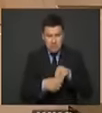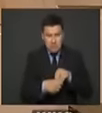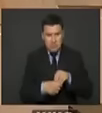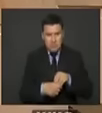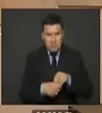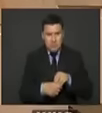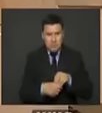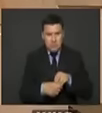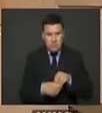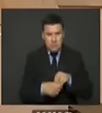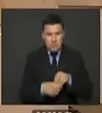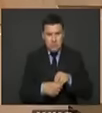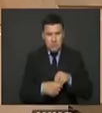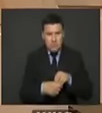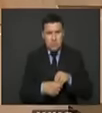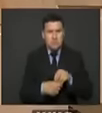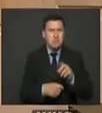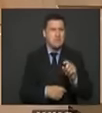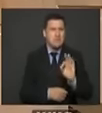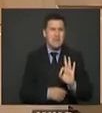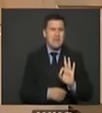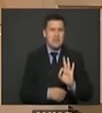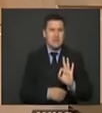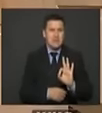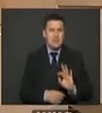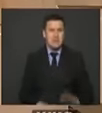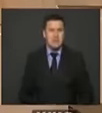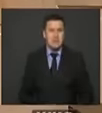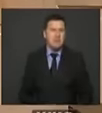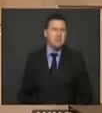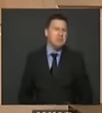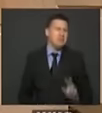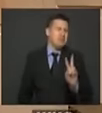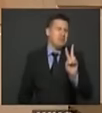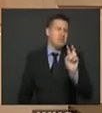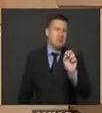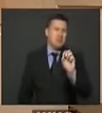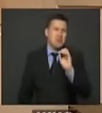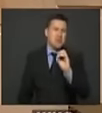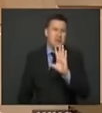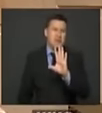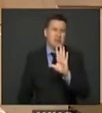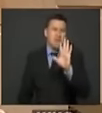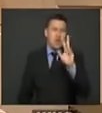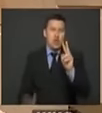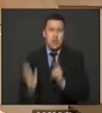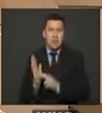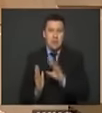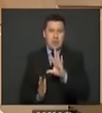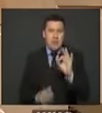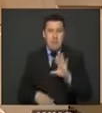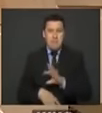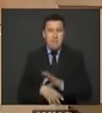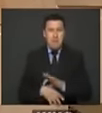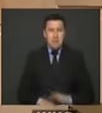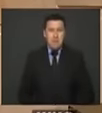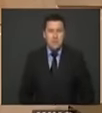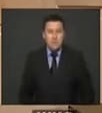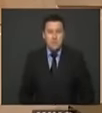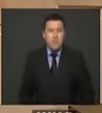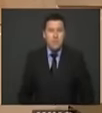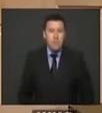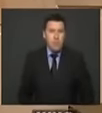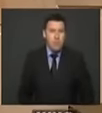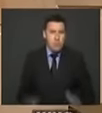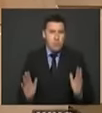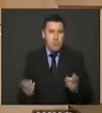4 por 3 2 se necesitan como 3 2 y medio 2 y medio 2 mil 500 médicos que